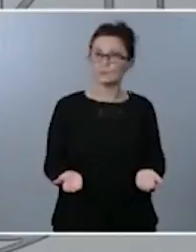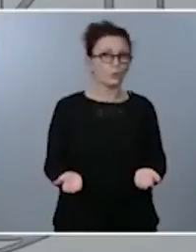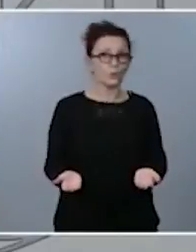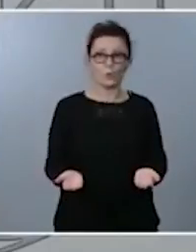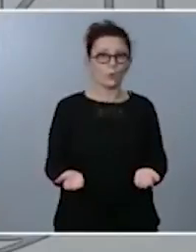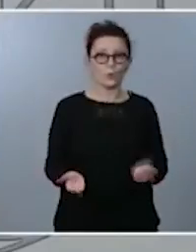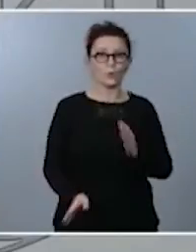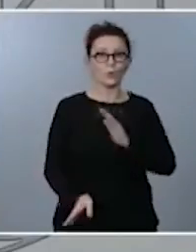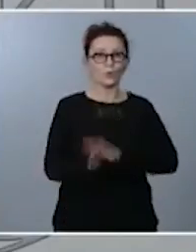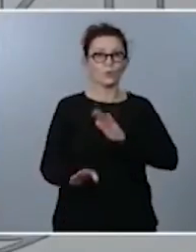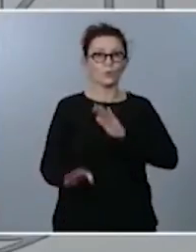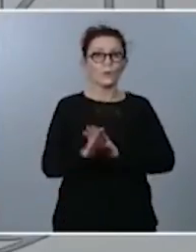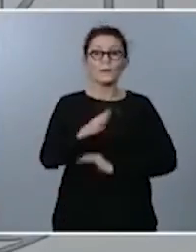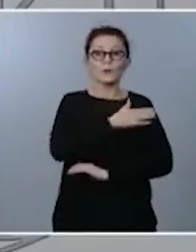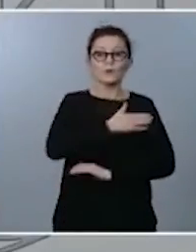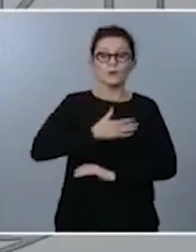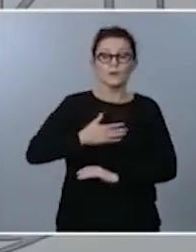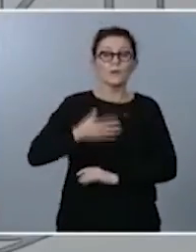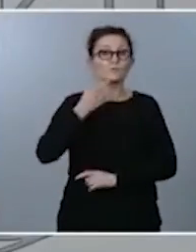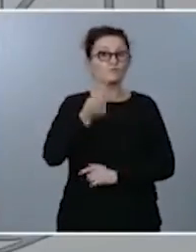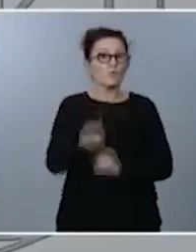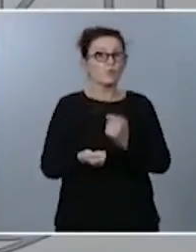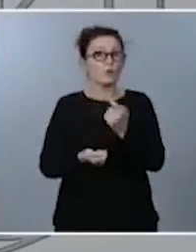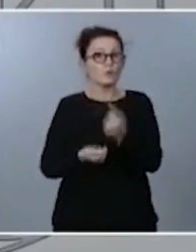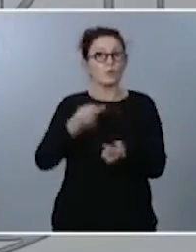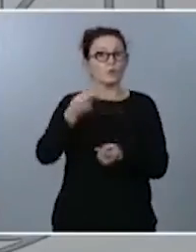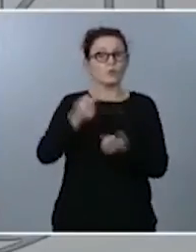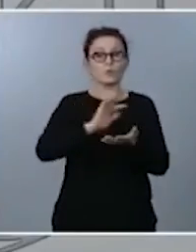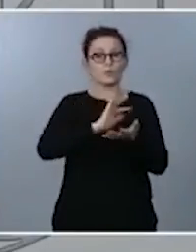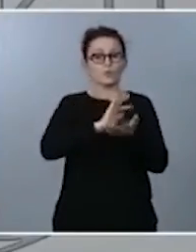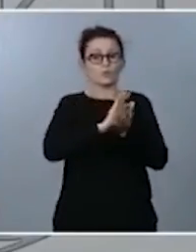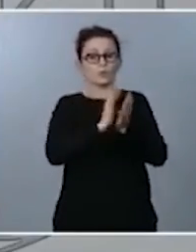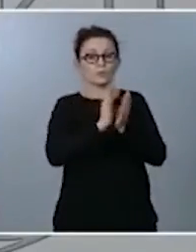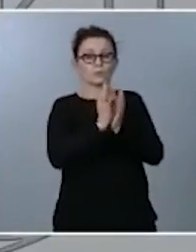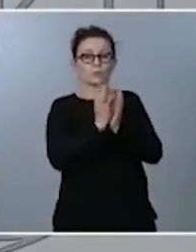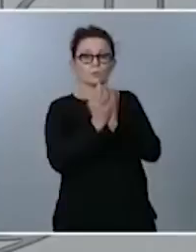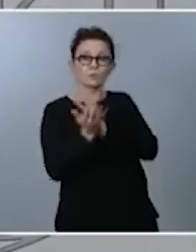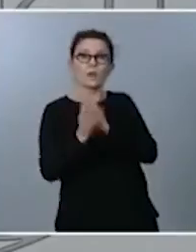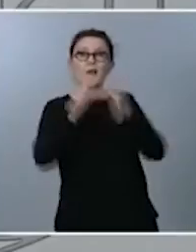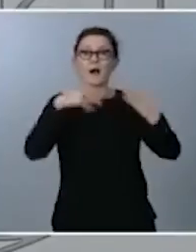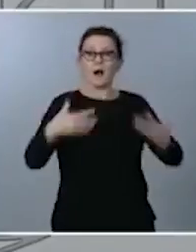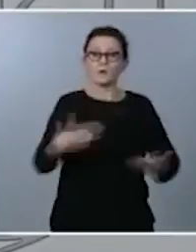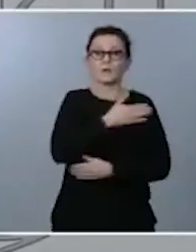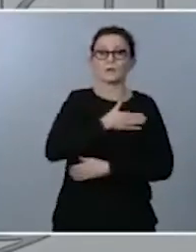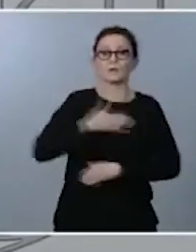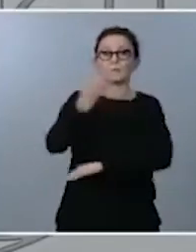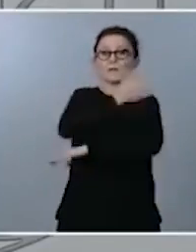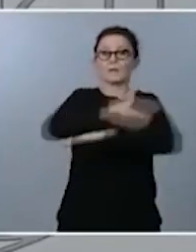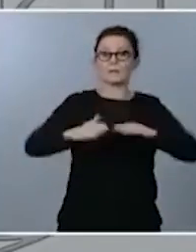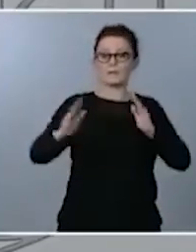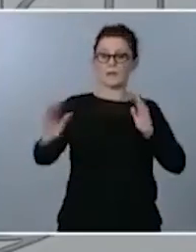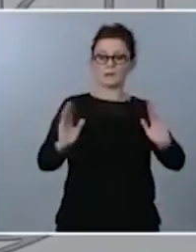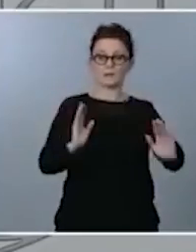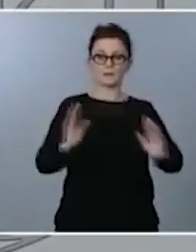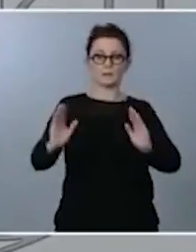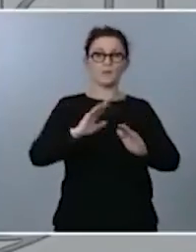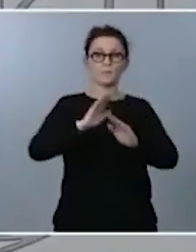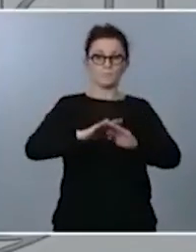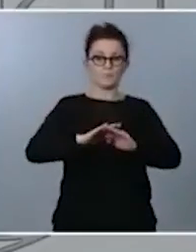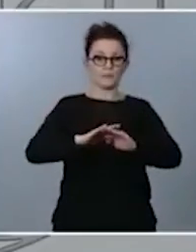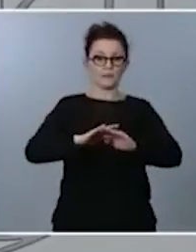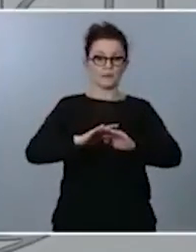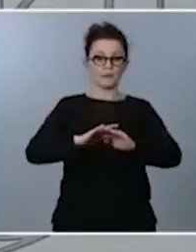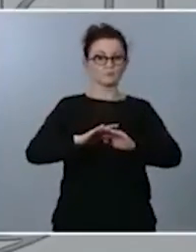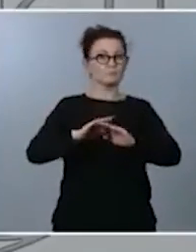es acompasarla y nos ha parecido oportuno conveniente solamente limitar en ese tramo para que la actividad económica para que la